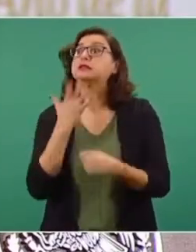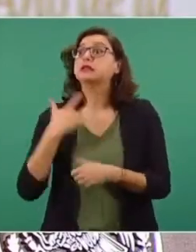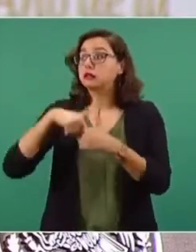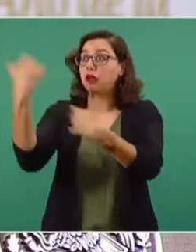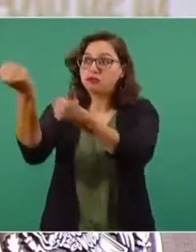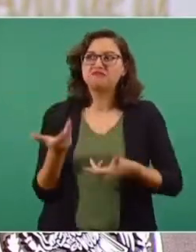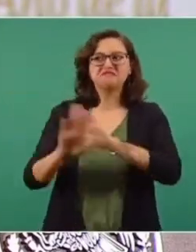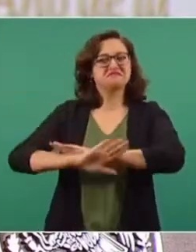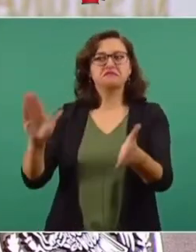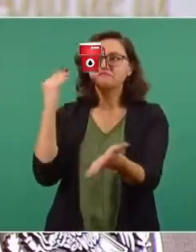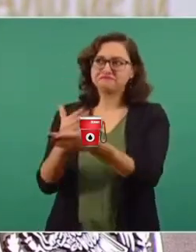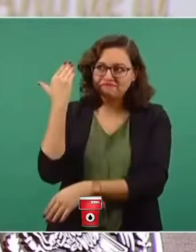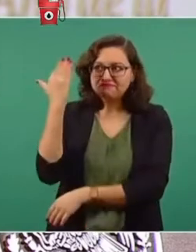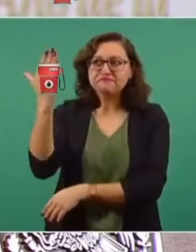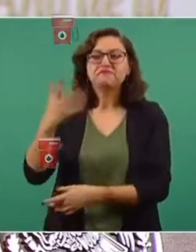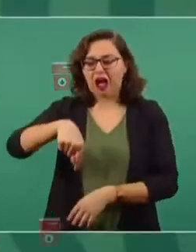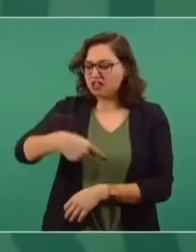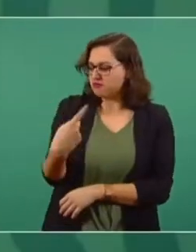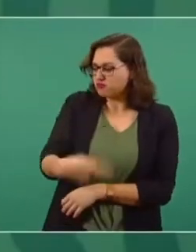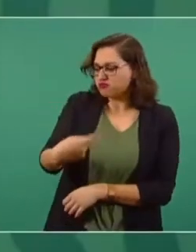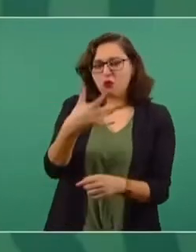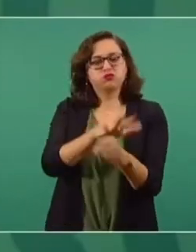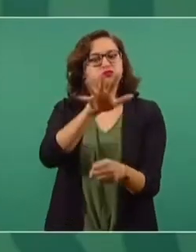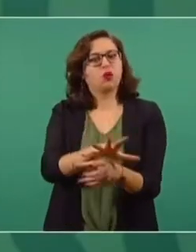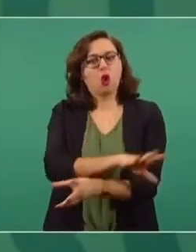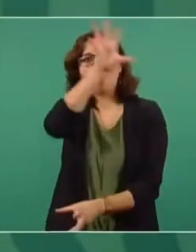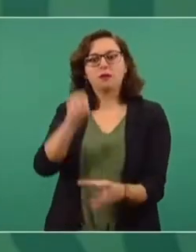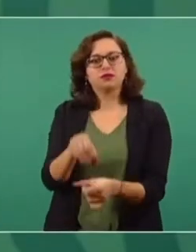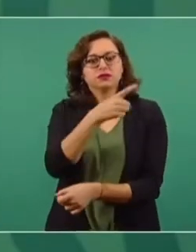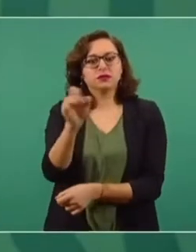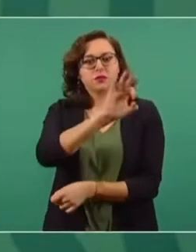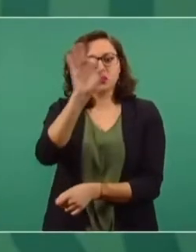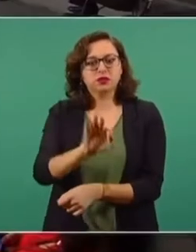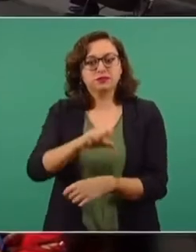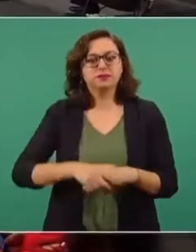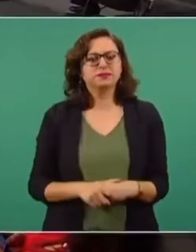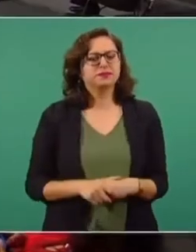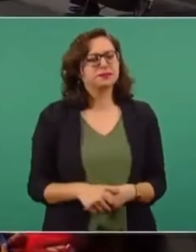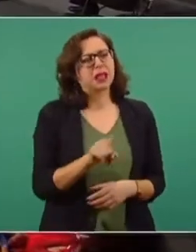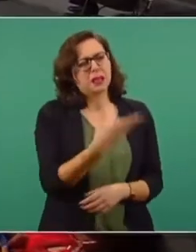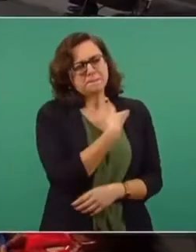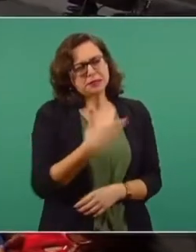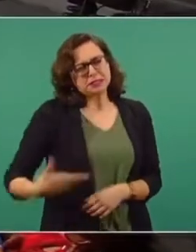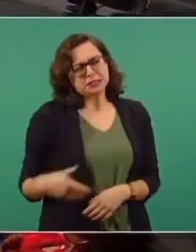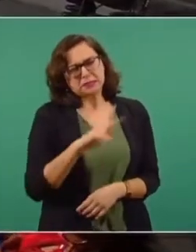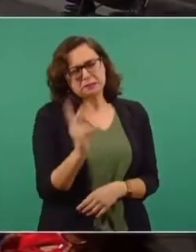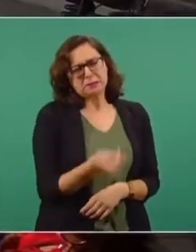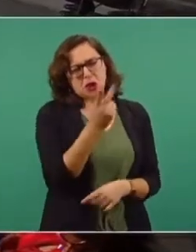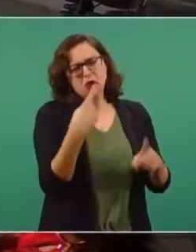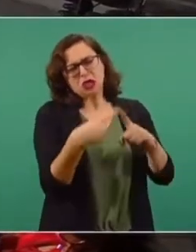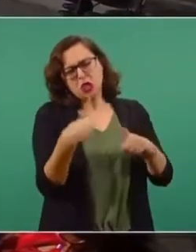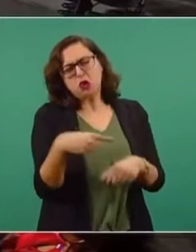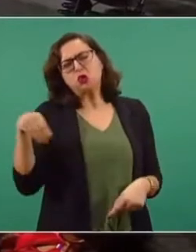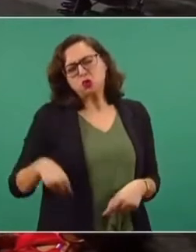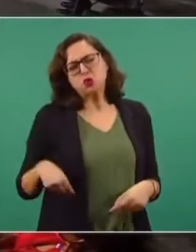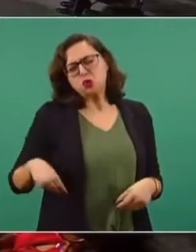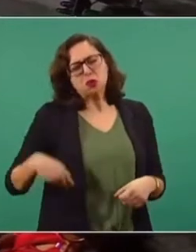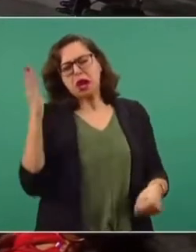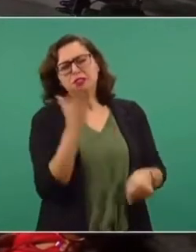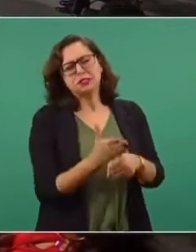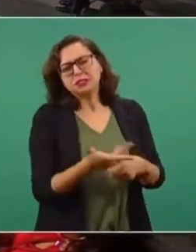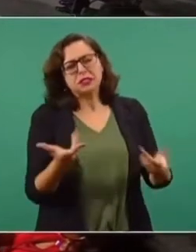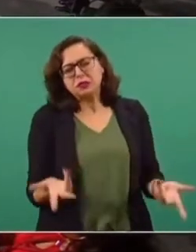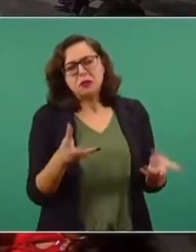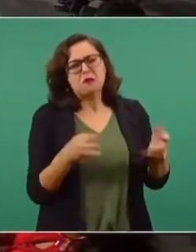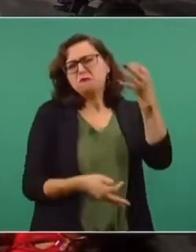en el extranjero, vamos a producir toda la gasolina que consumimos en México. Presidente, ¿pero va a haber responsables? ¿Se va a conseguir a los responsables?